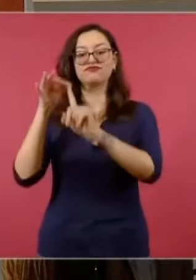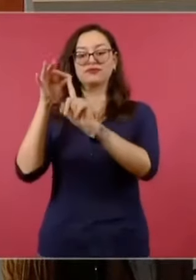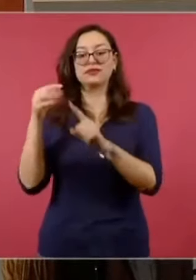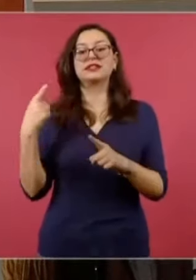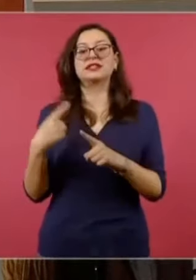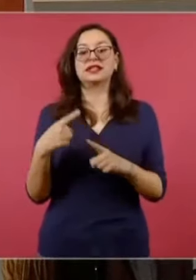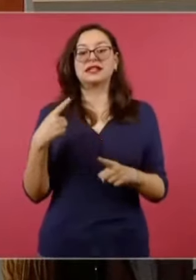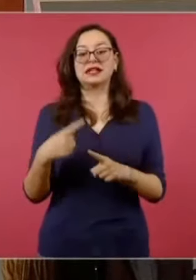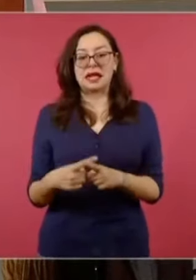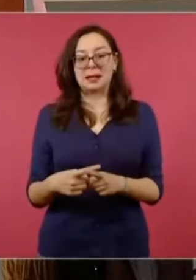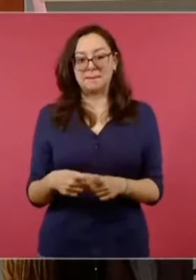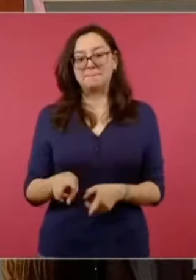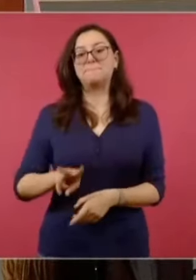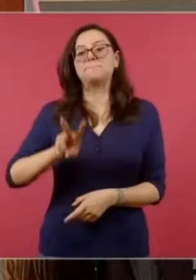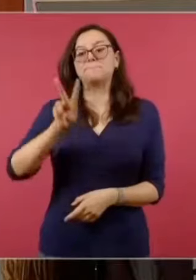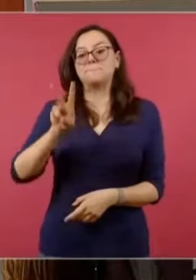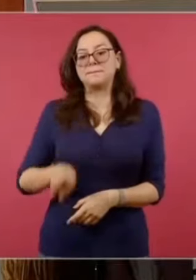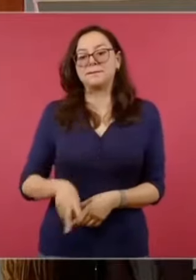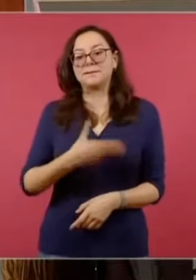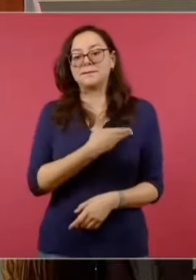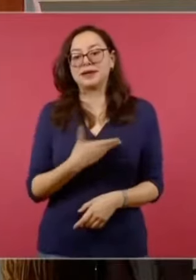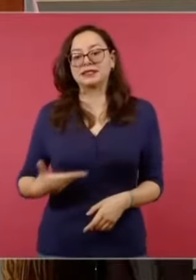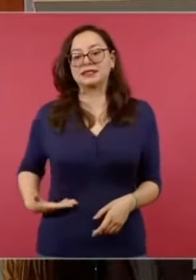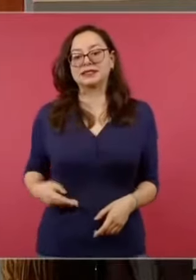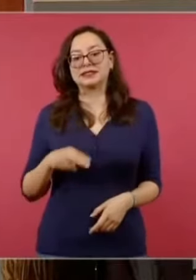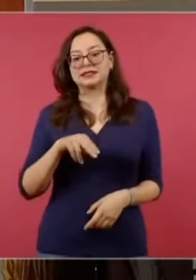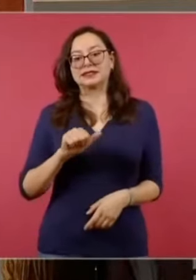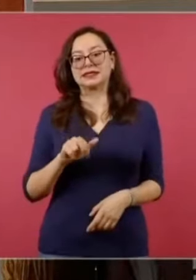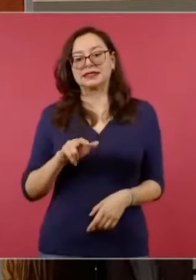Calderón. Y miren quién está atrás.